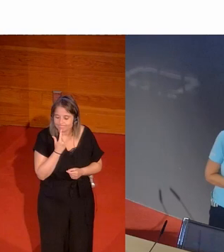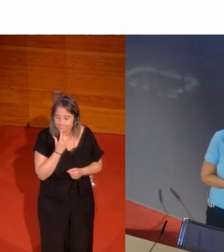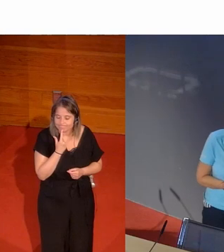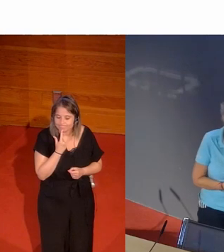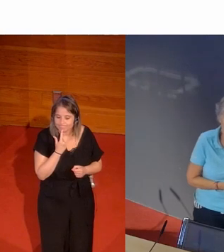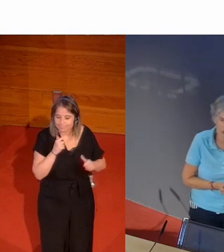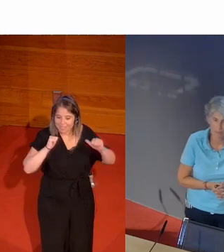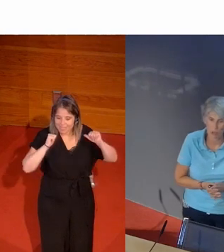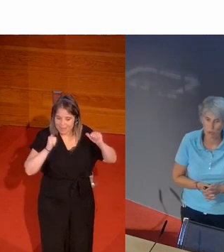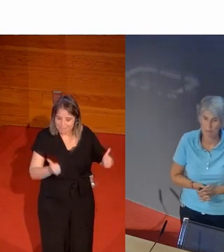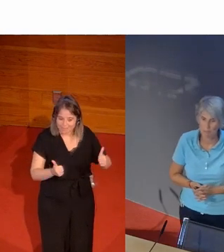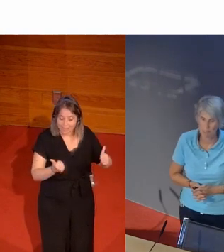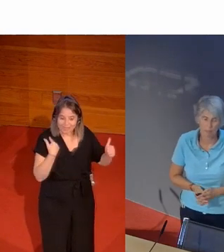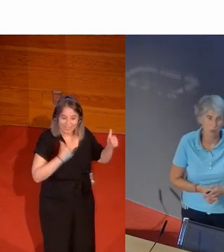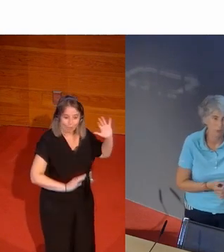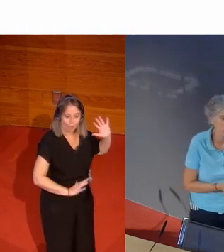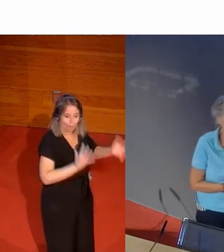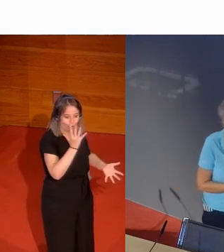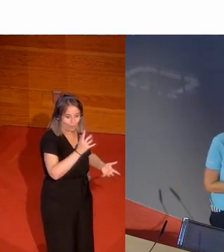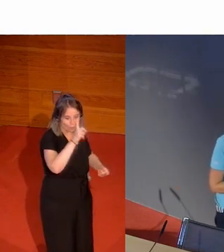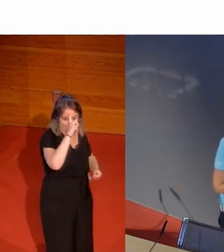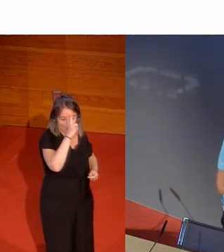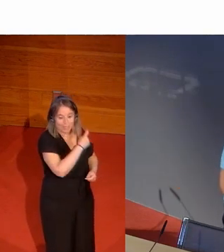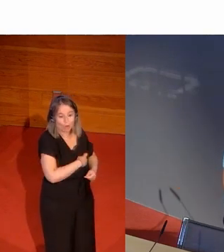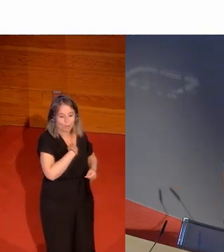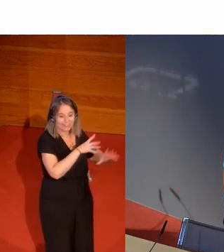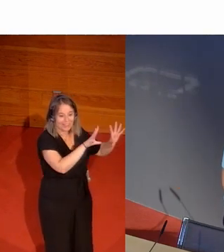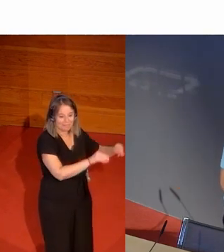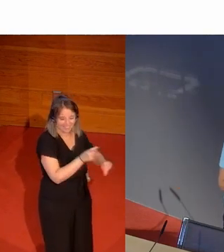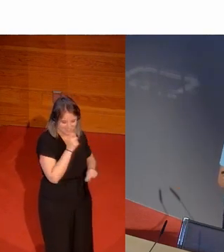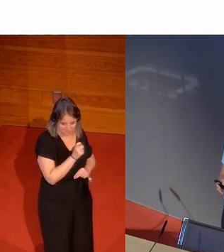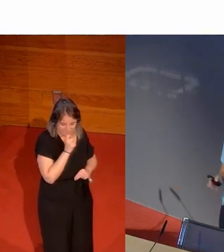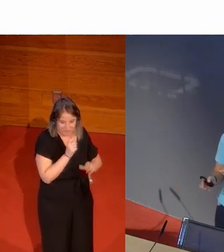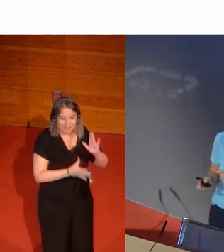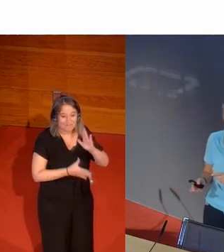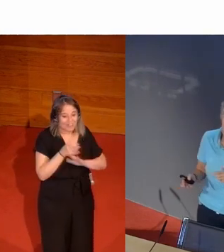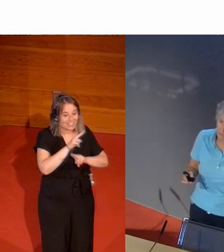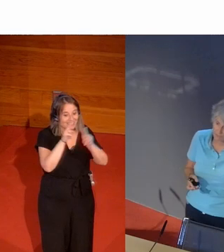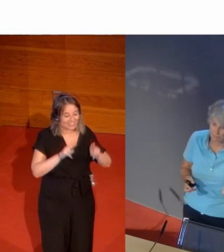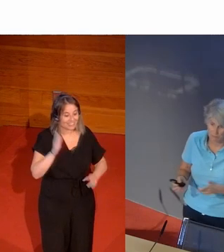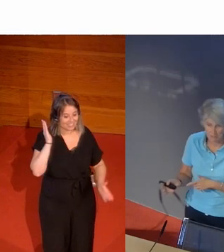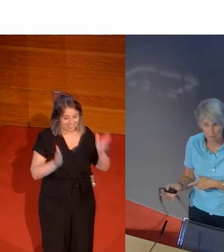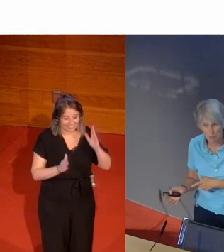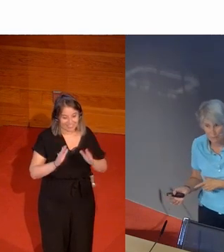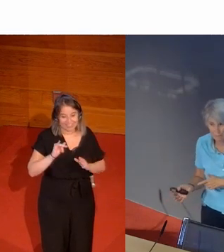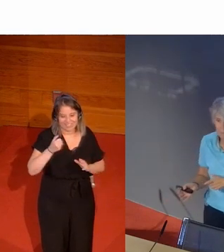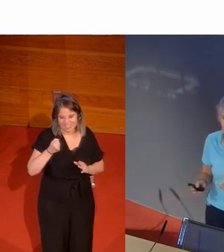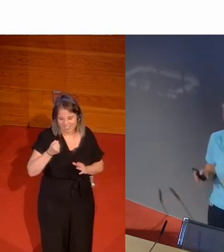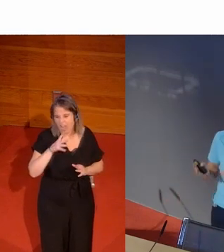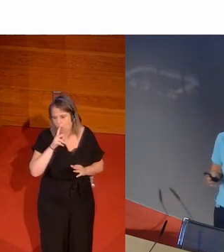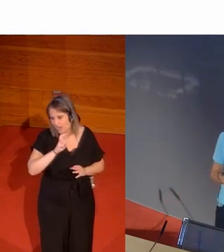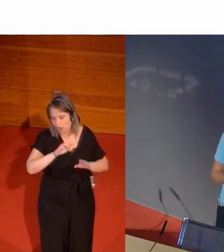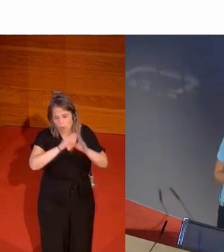encendiendo una hoguera que no sabían cómo iban a pagar el Comité Olímpico Internacional y la Federación Internacional de Atletismo la IAF ahora se llama World